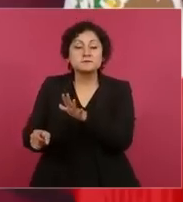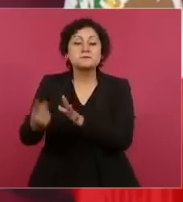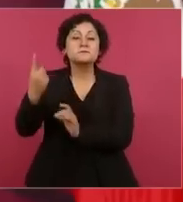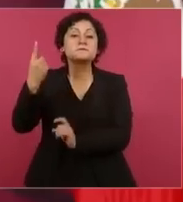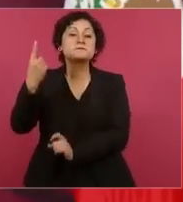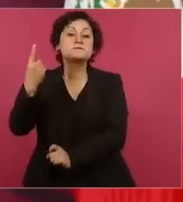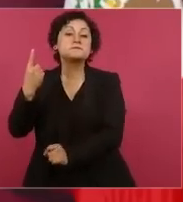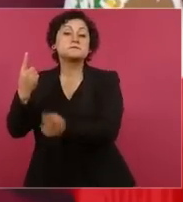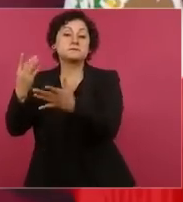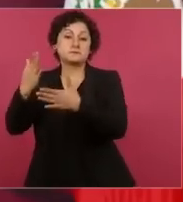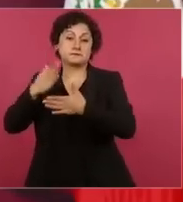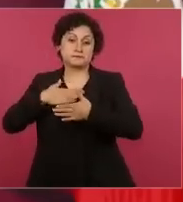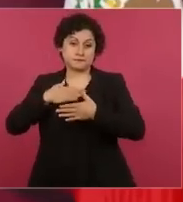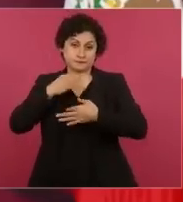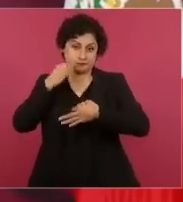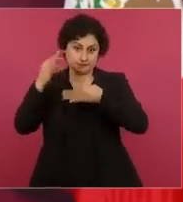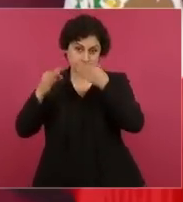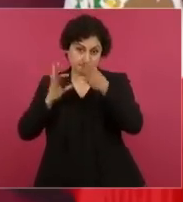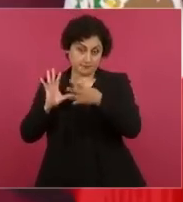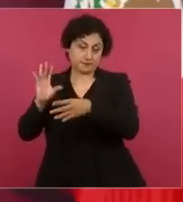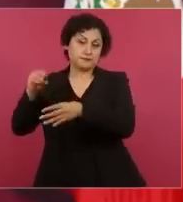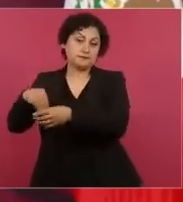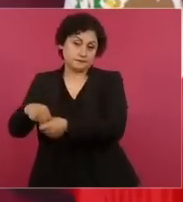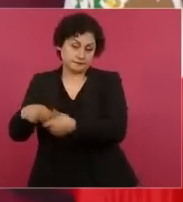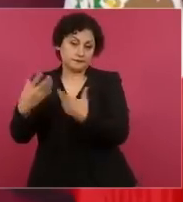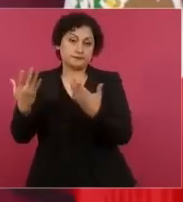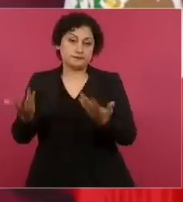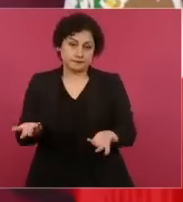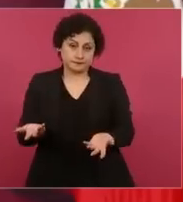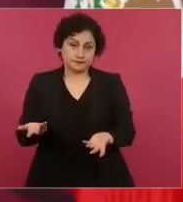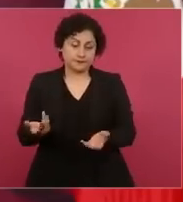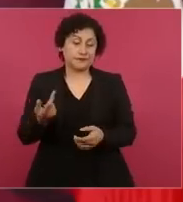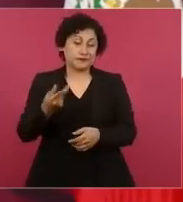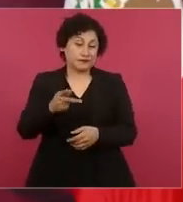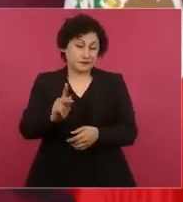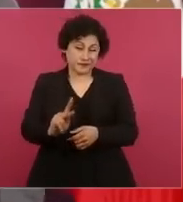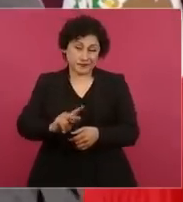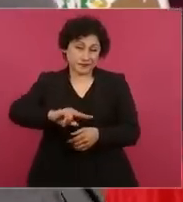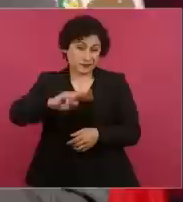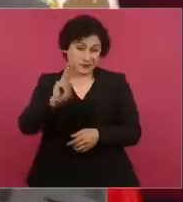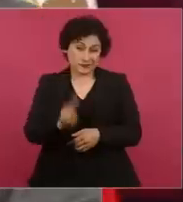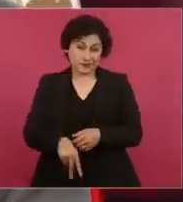por lo general siempre está atacando.